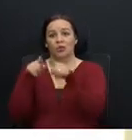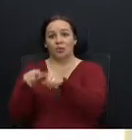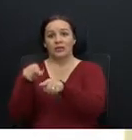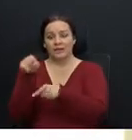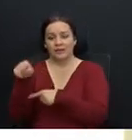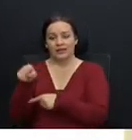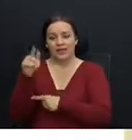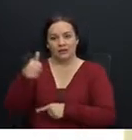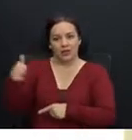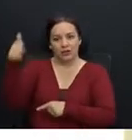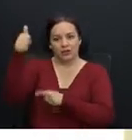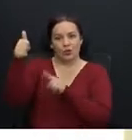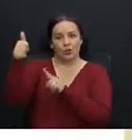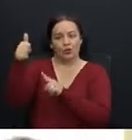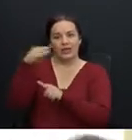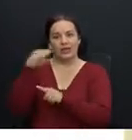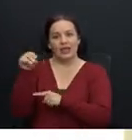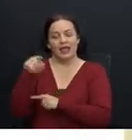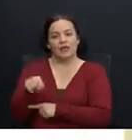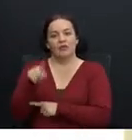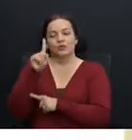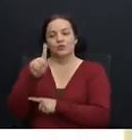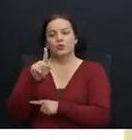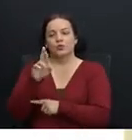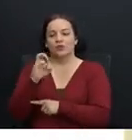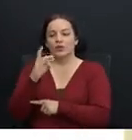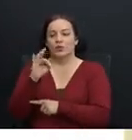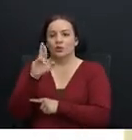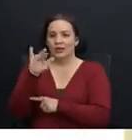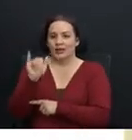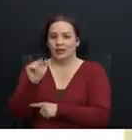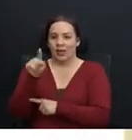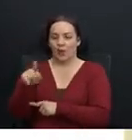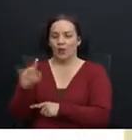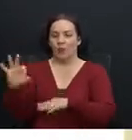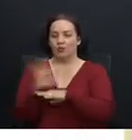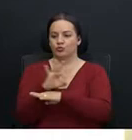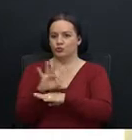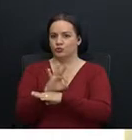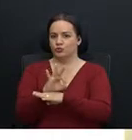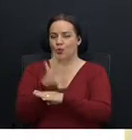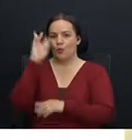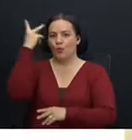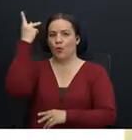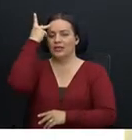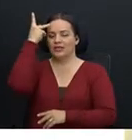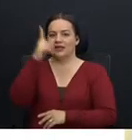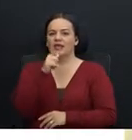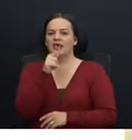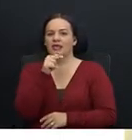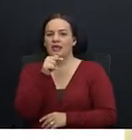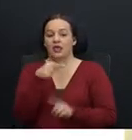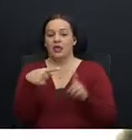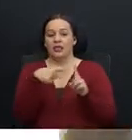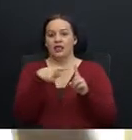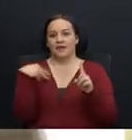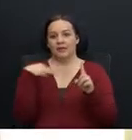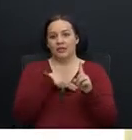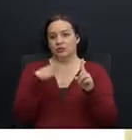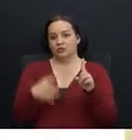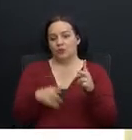rectoría es una función política del ministro o de la ministra. No existen